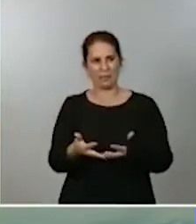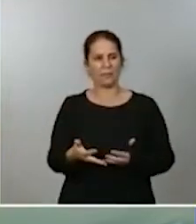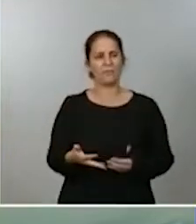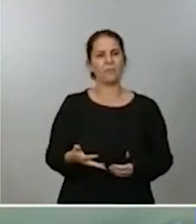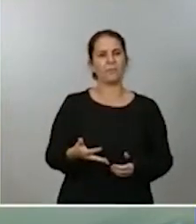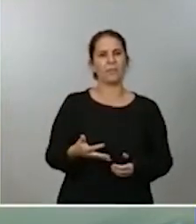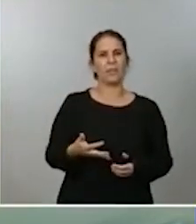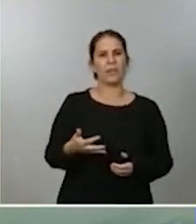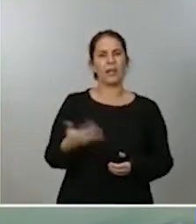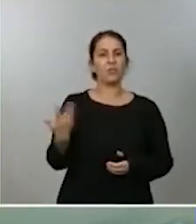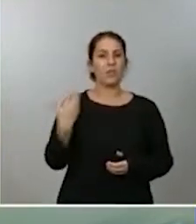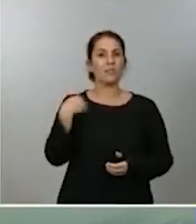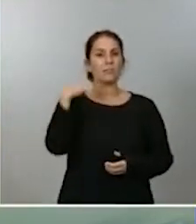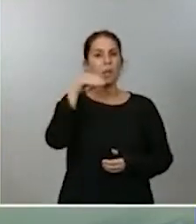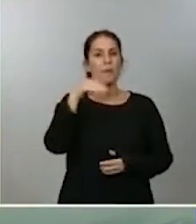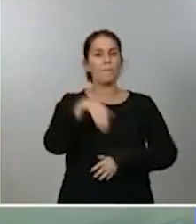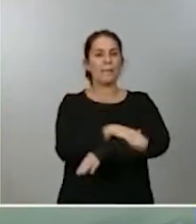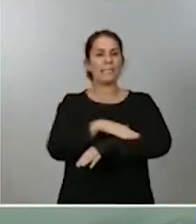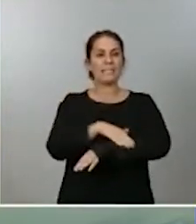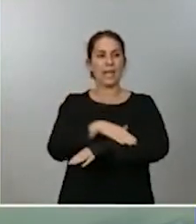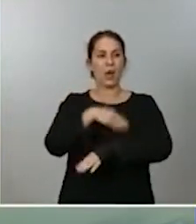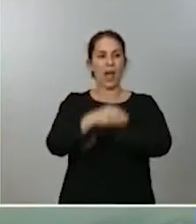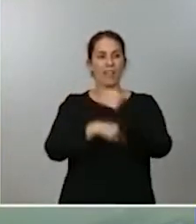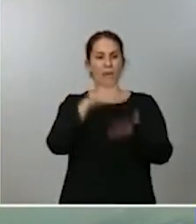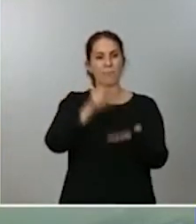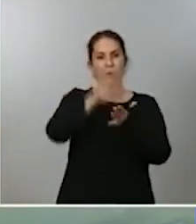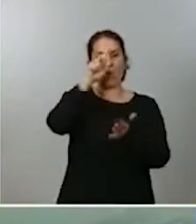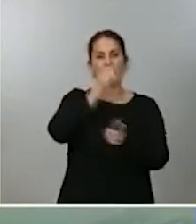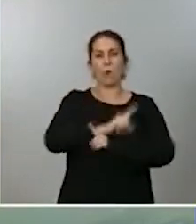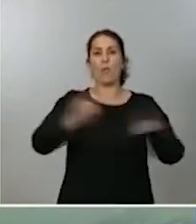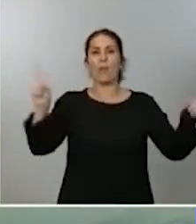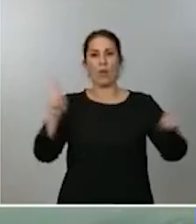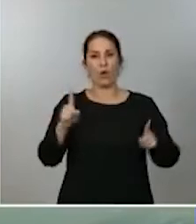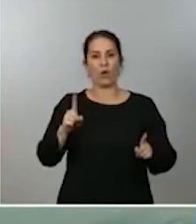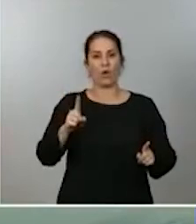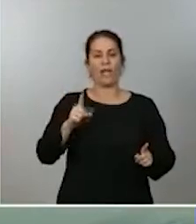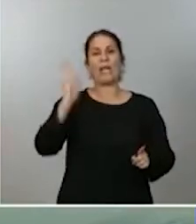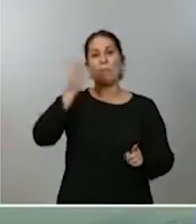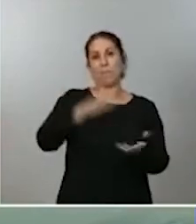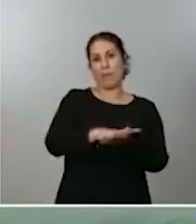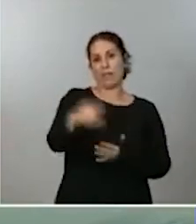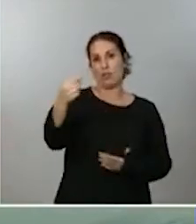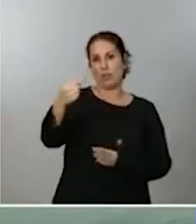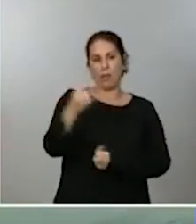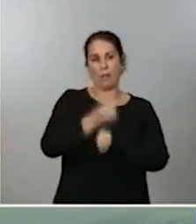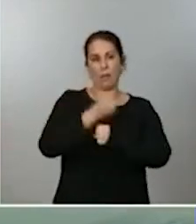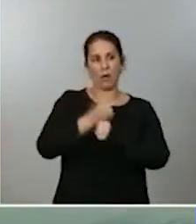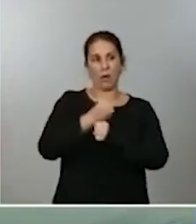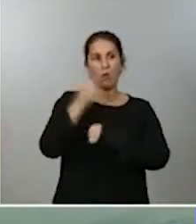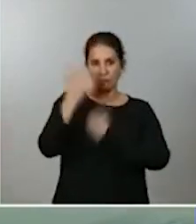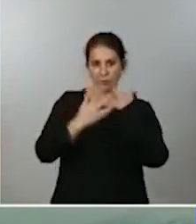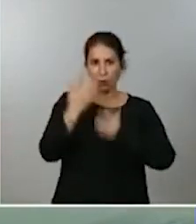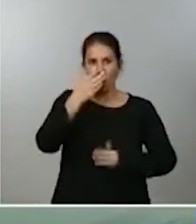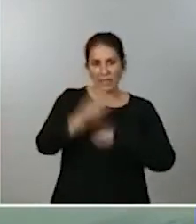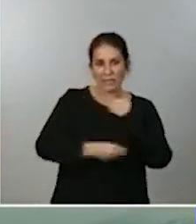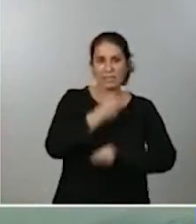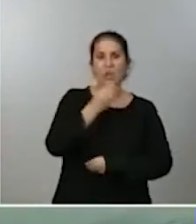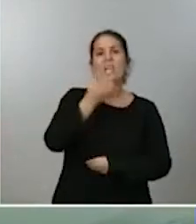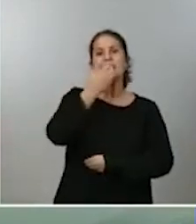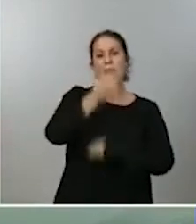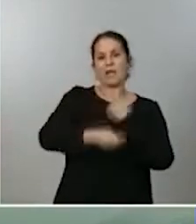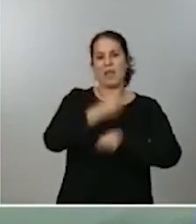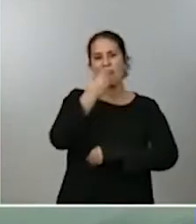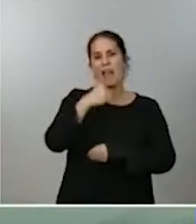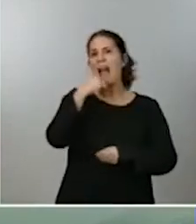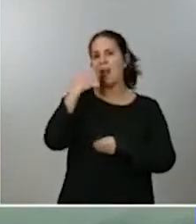ministerio ha medido el impacto en el empleo que puede suponer esto y si hay algunas medidas paliativas al respecto. Y, sobre